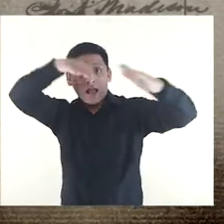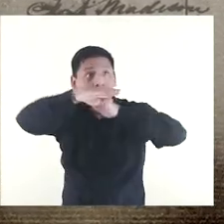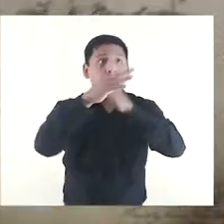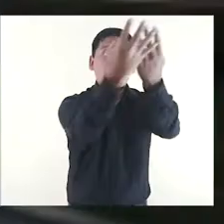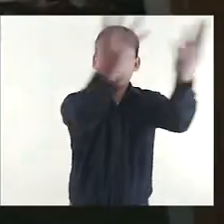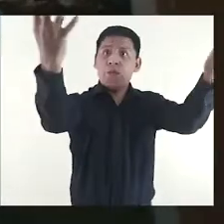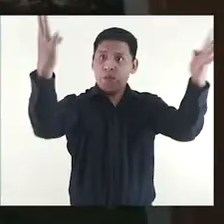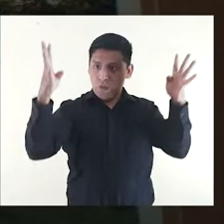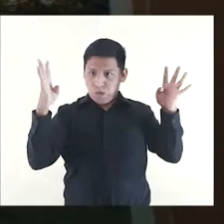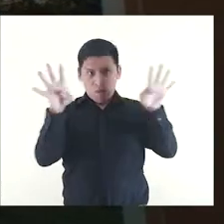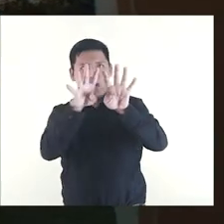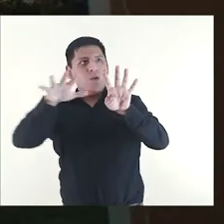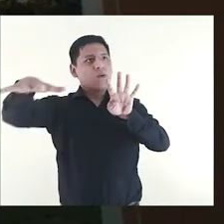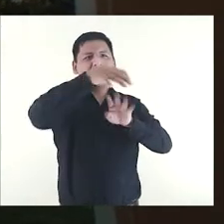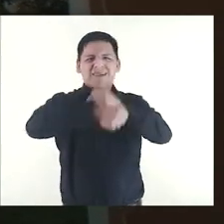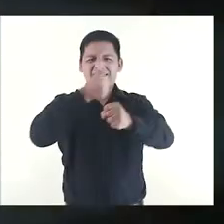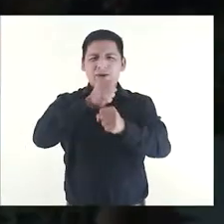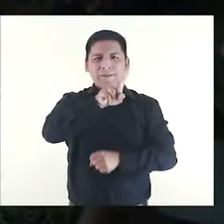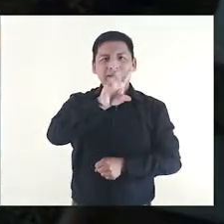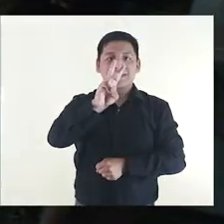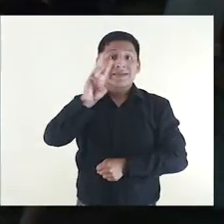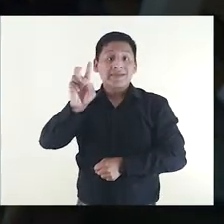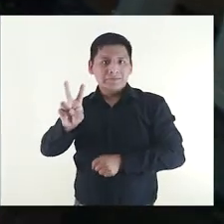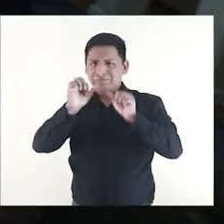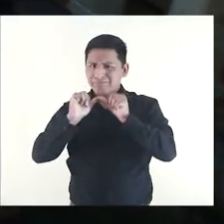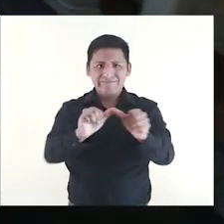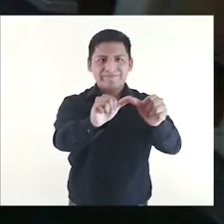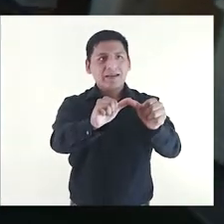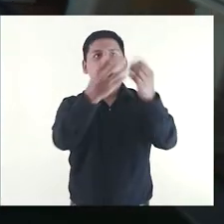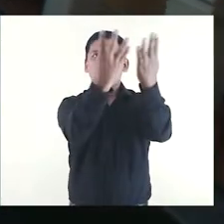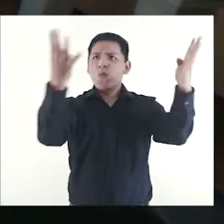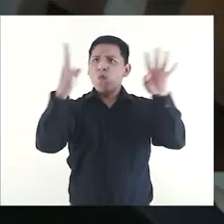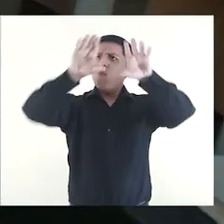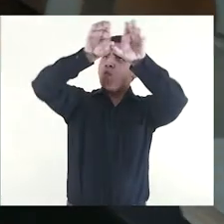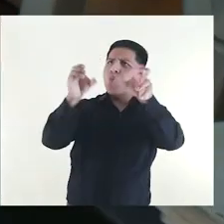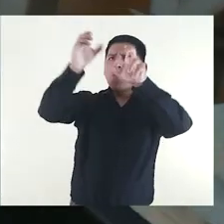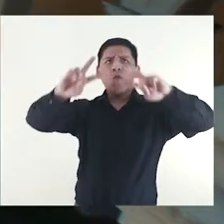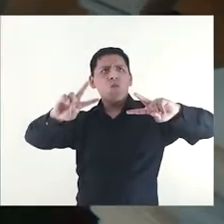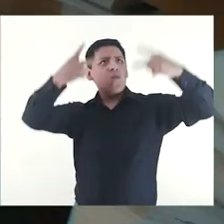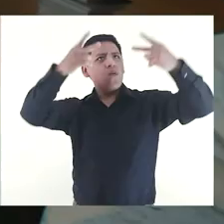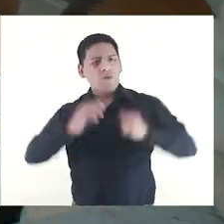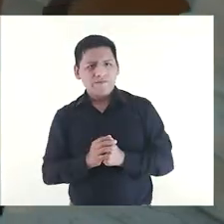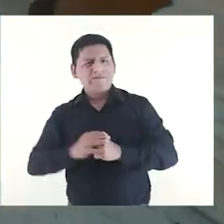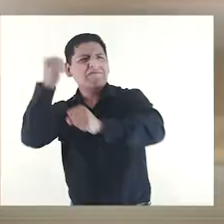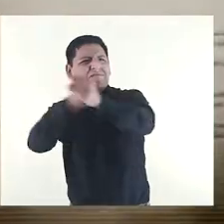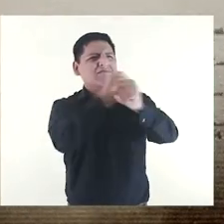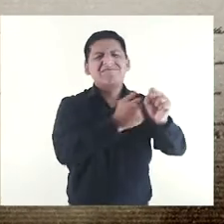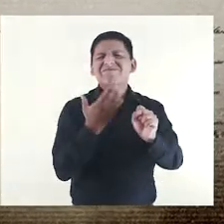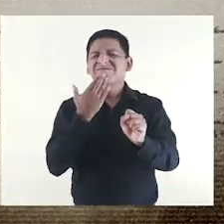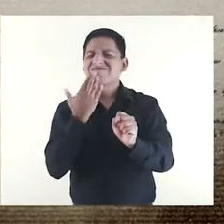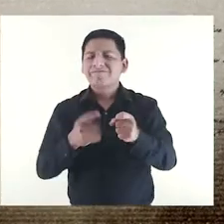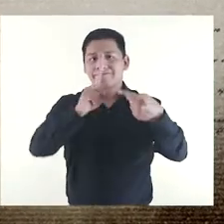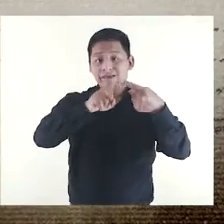neocolonial, pero se mantuvo el claustro de gramática realizado en 1662, con arquerías de medio punto en